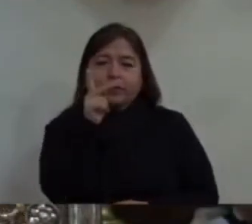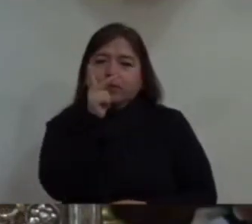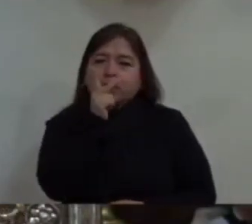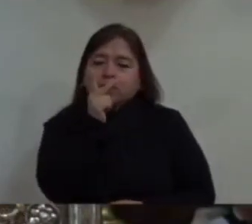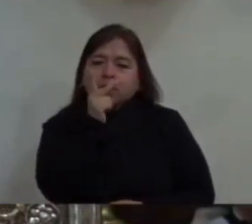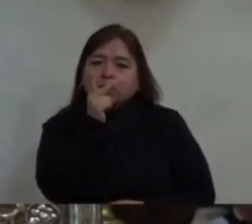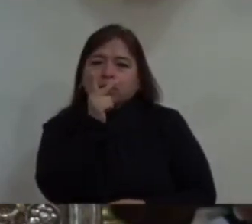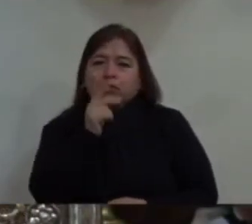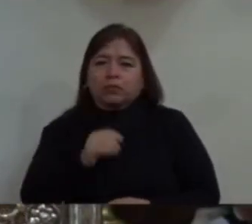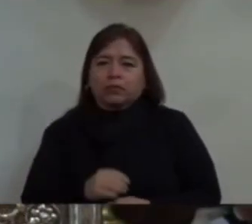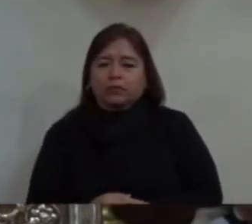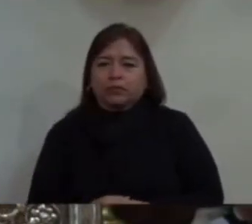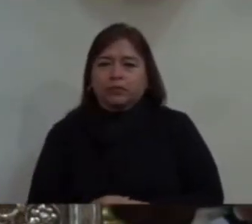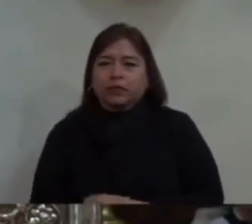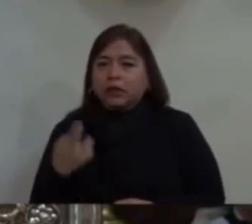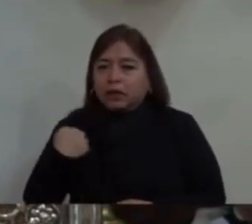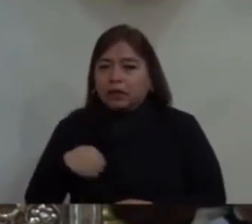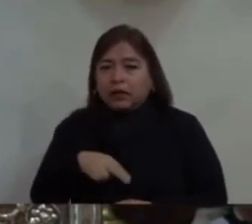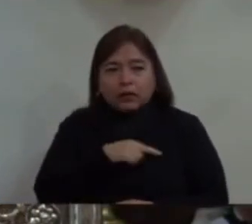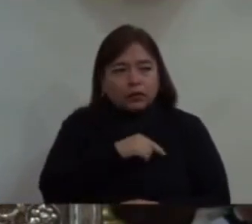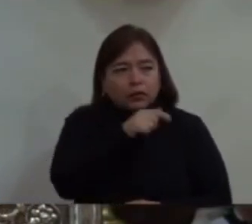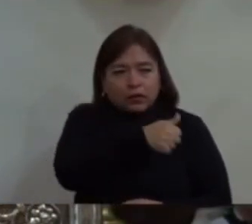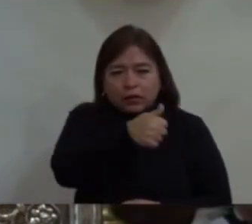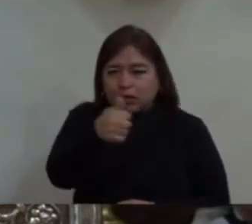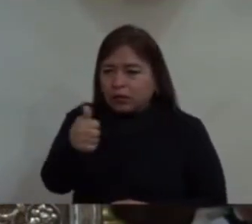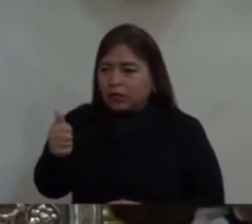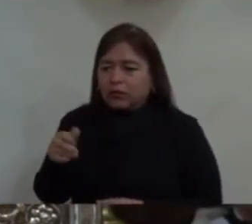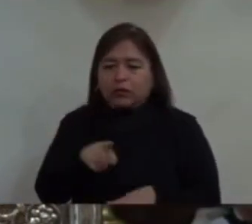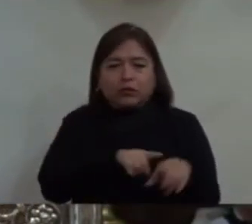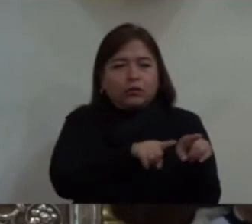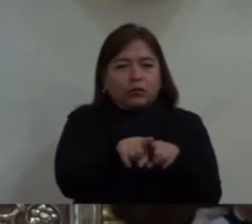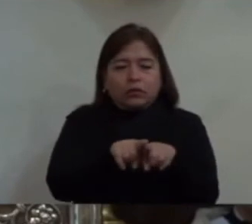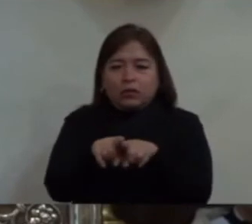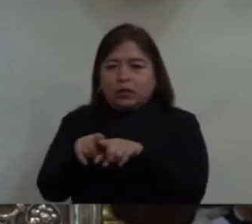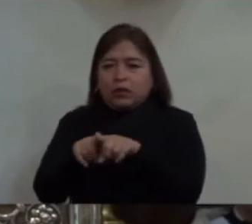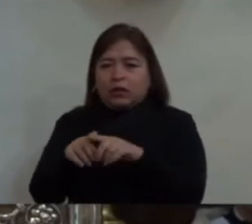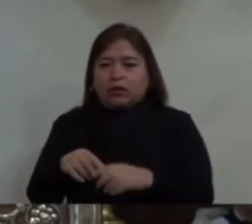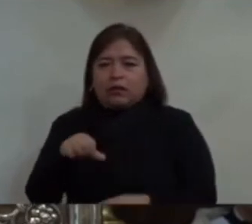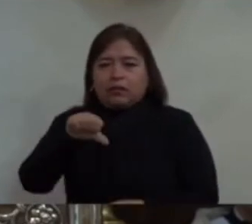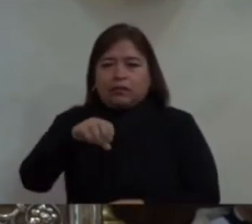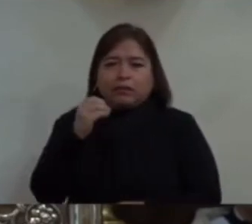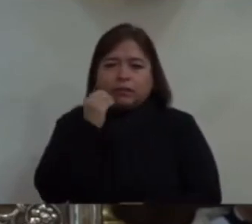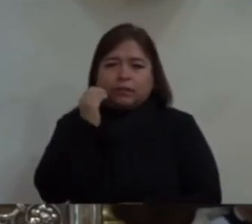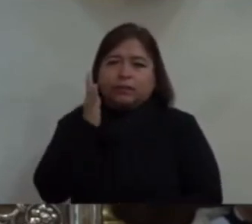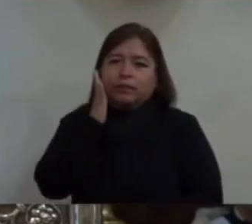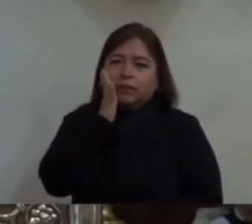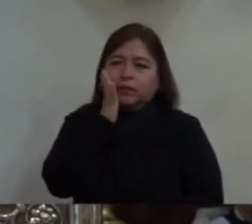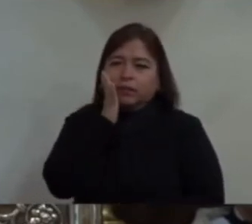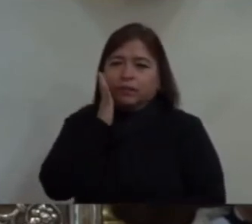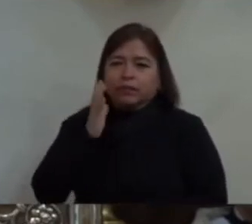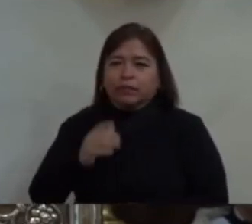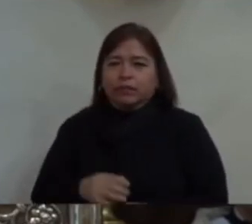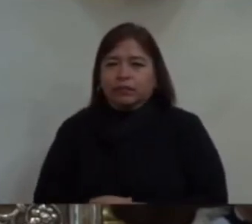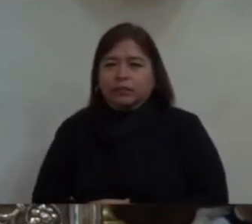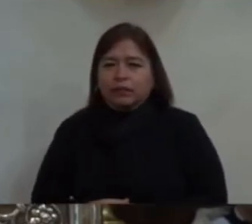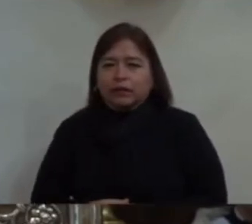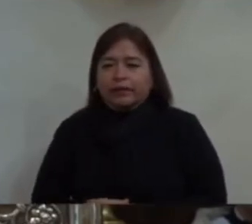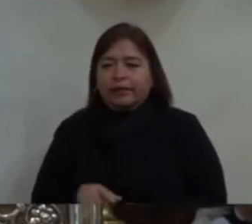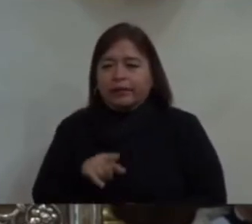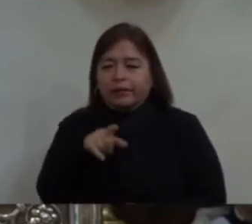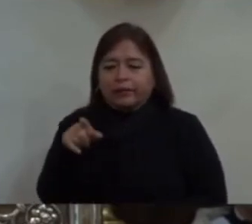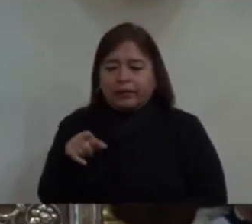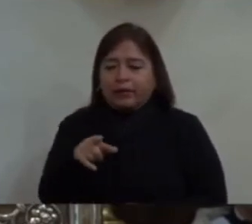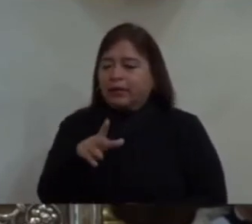que nosotros somos hermanos, y hoy la confirmación viene a ratificar esa